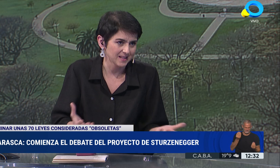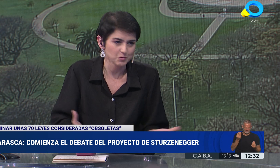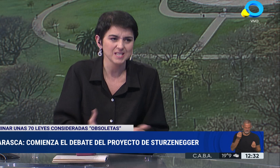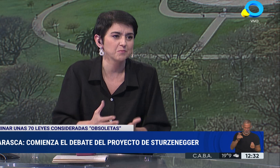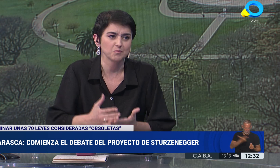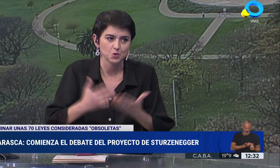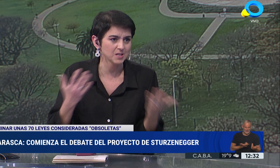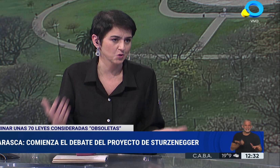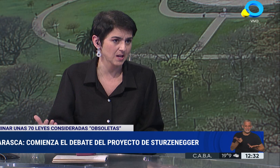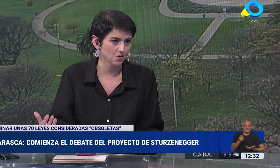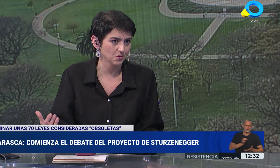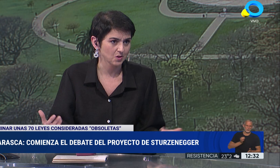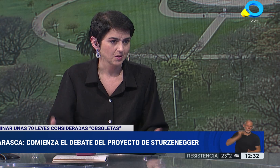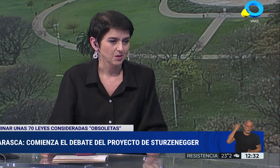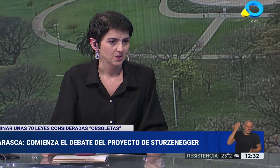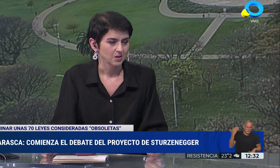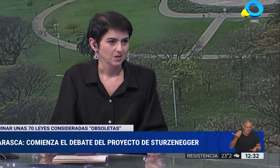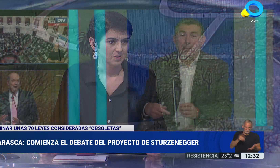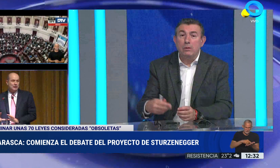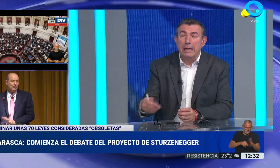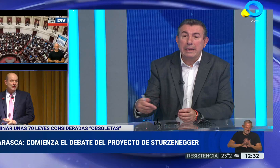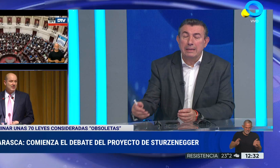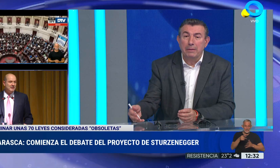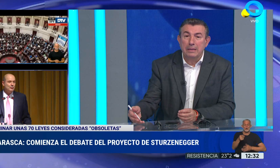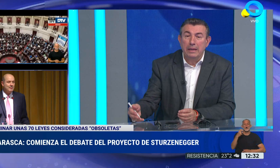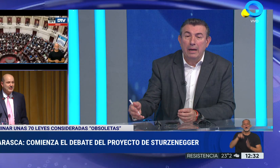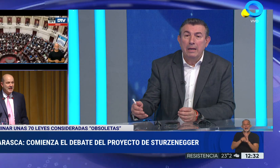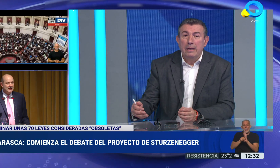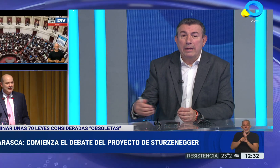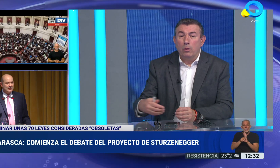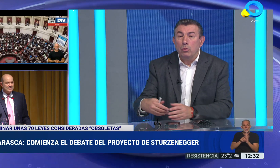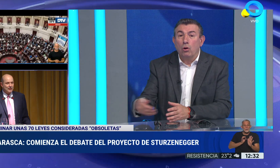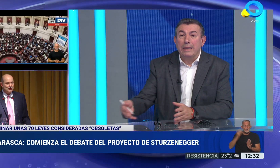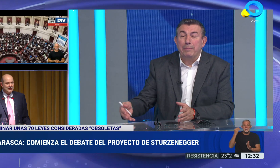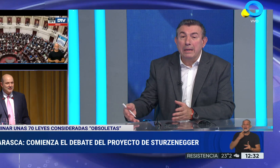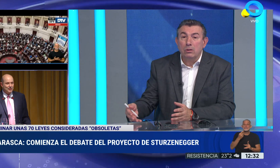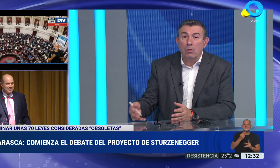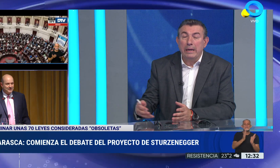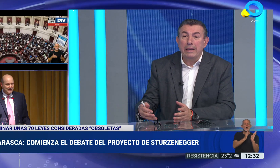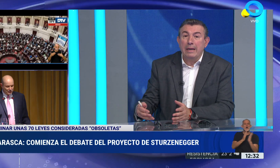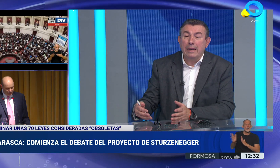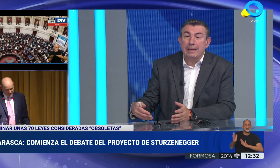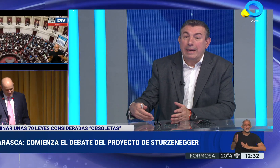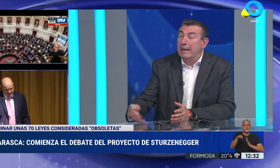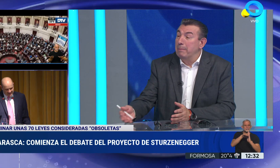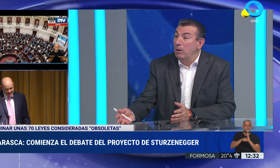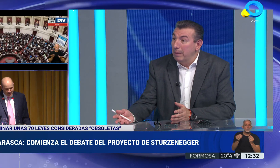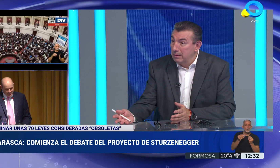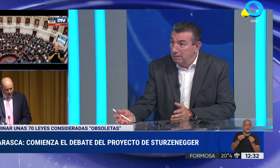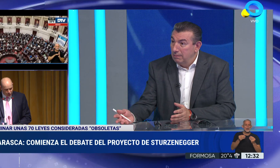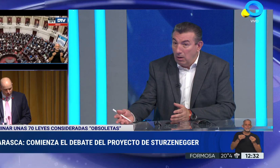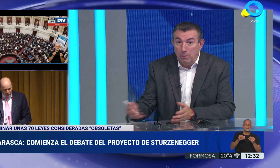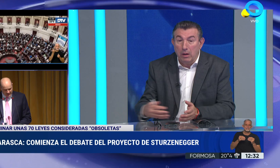vigencia, digamos, hace muchísimos años. Exactamente. Como también una ley que establecía un ordenamiento en las carreras de